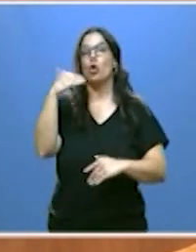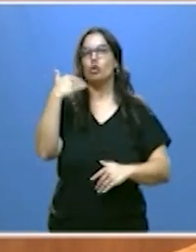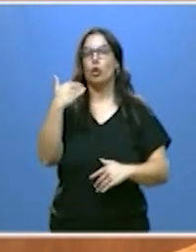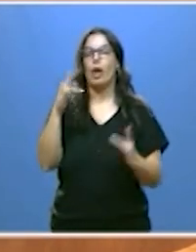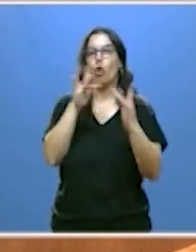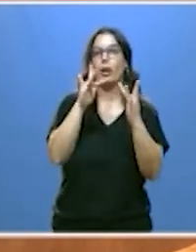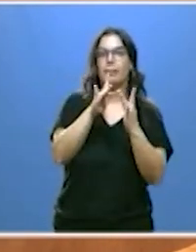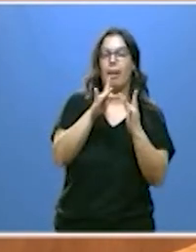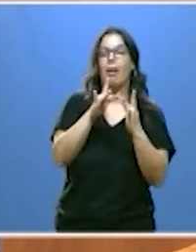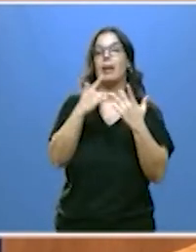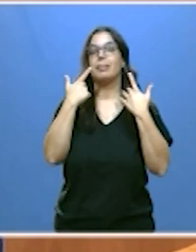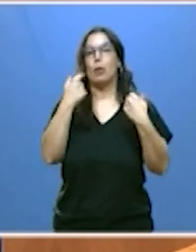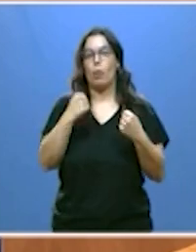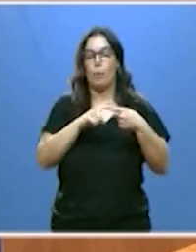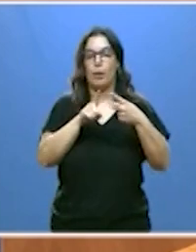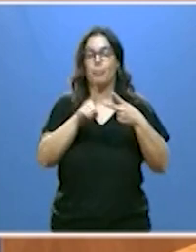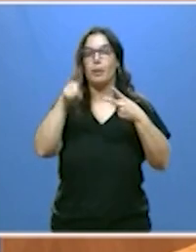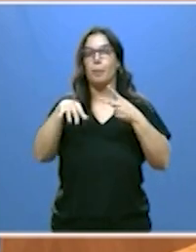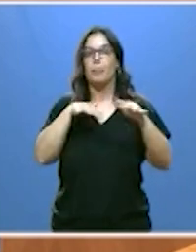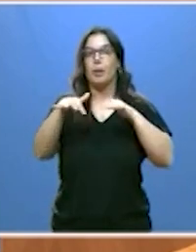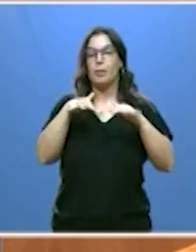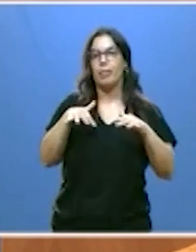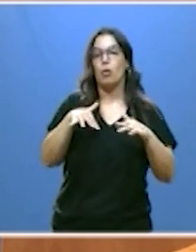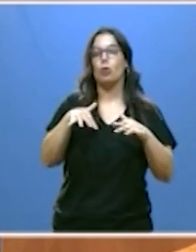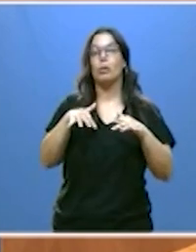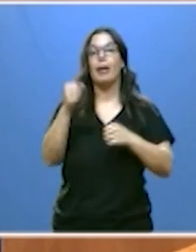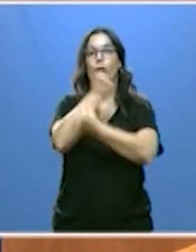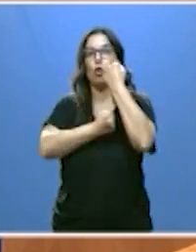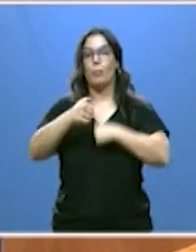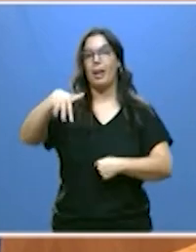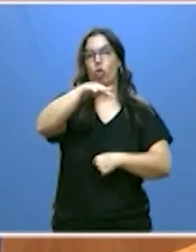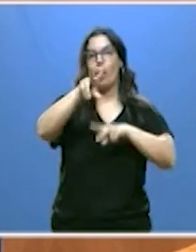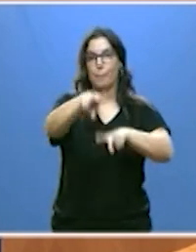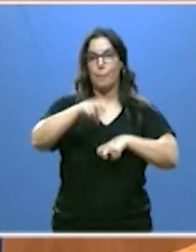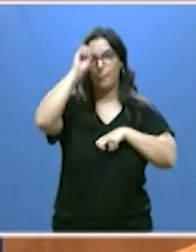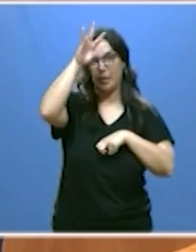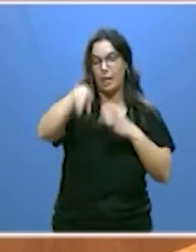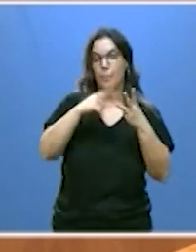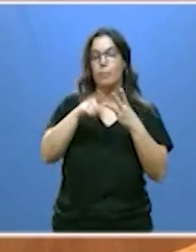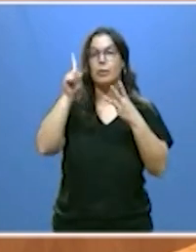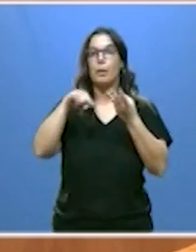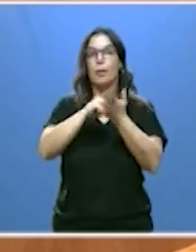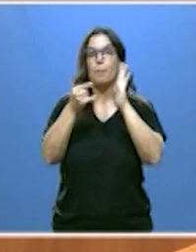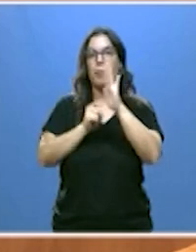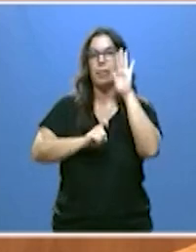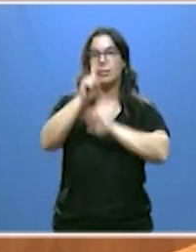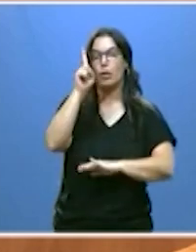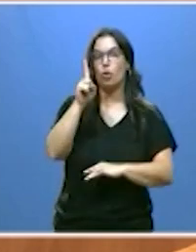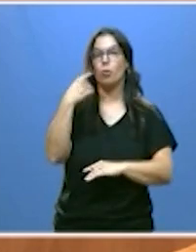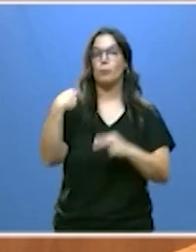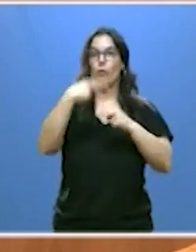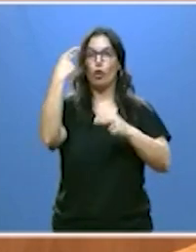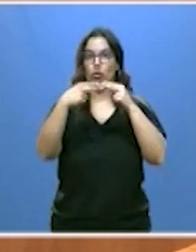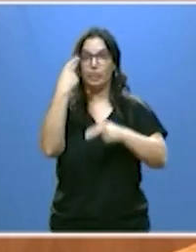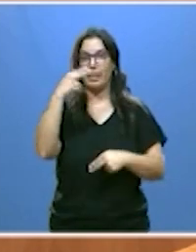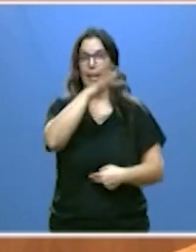Saludable, de Dinamización Económica de los Municipios Mineros, el previsto plan de desarrollo de la raya en